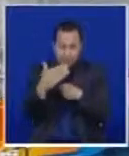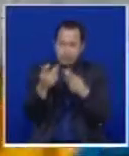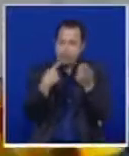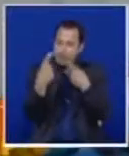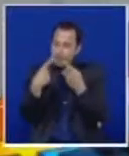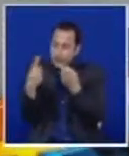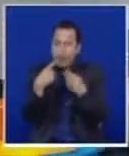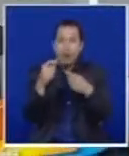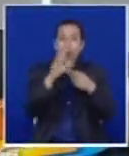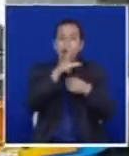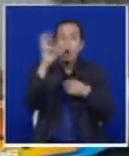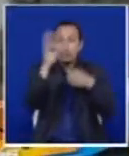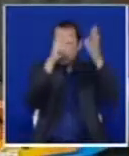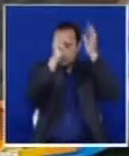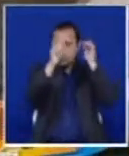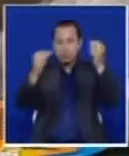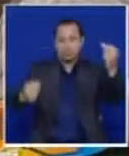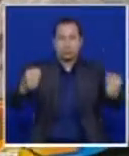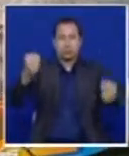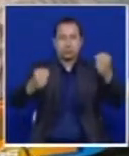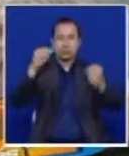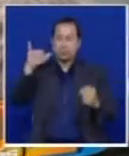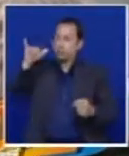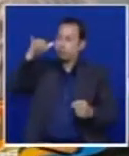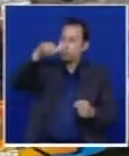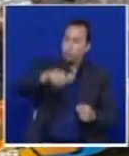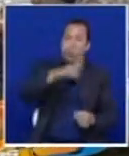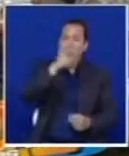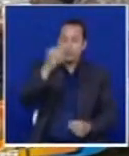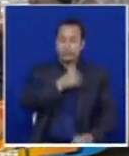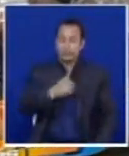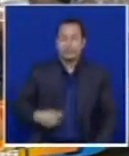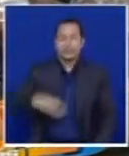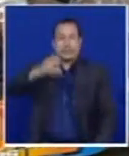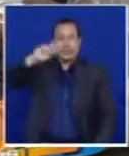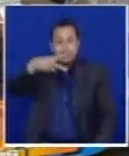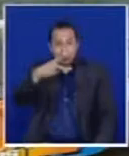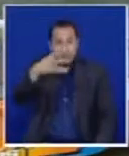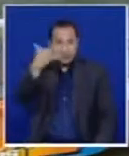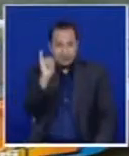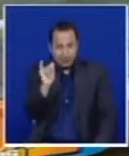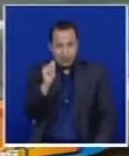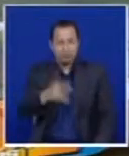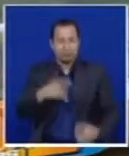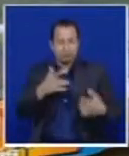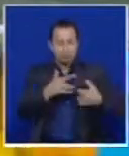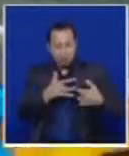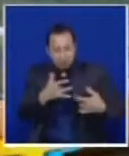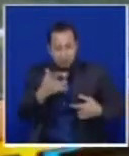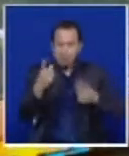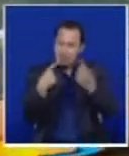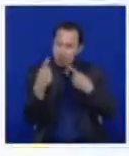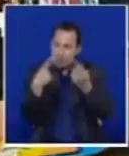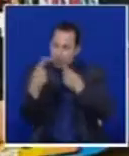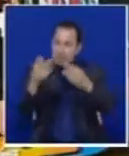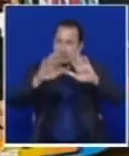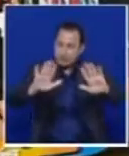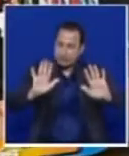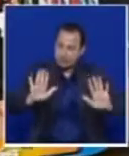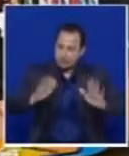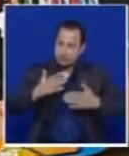El vicepresidente Angelino Garzón interviene en busca de un acuerdo que ponga fin a la operación reglamento en los aeropuertos del país.